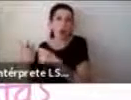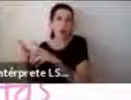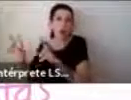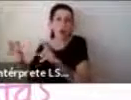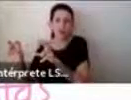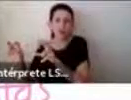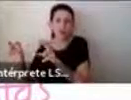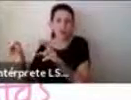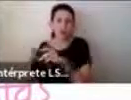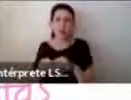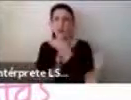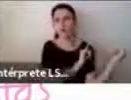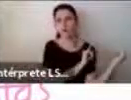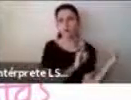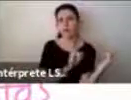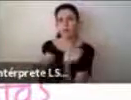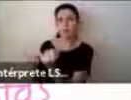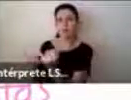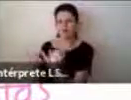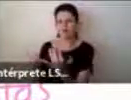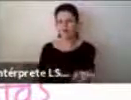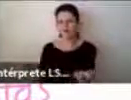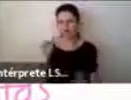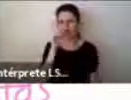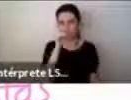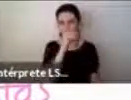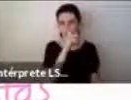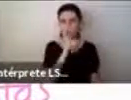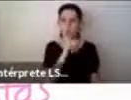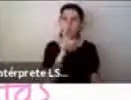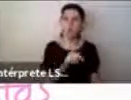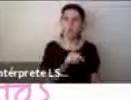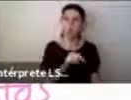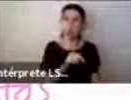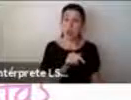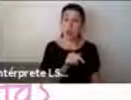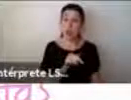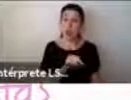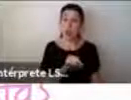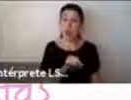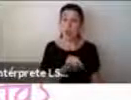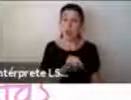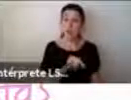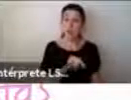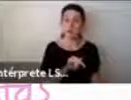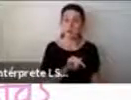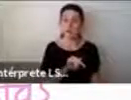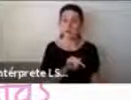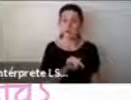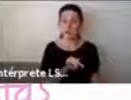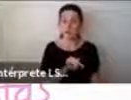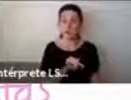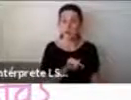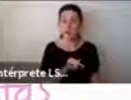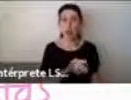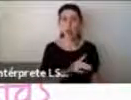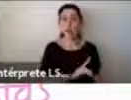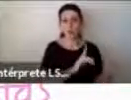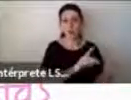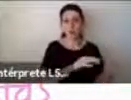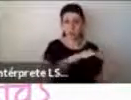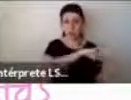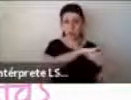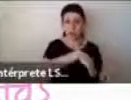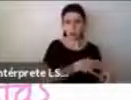entendemos otra cosa. Nosotros podemos llevar un nivel un poco más profundo a nivel de entender el cerebro y cómo se desarrolla,